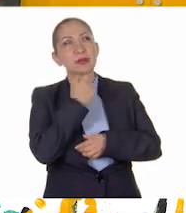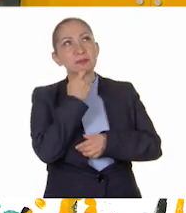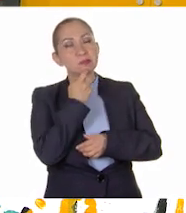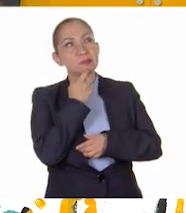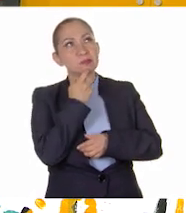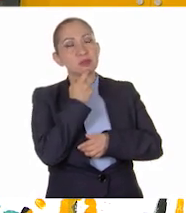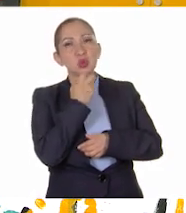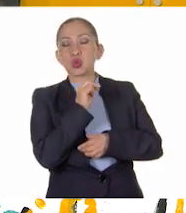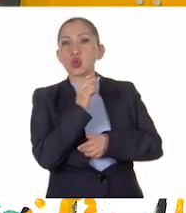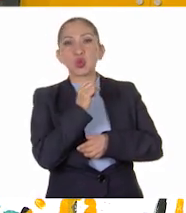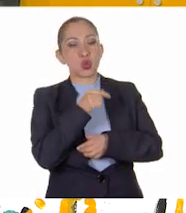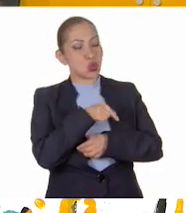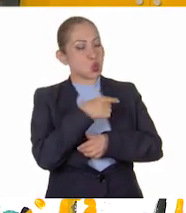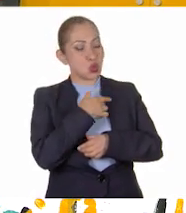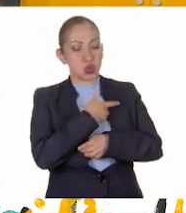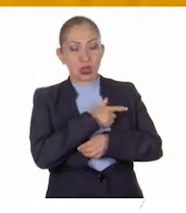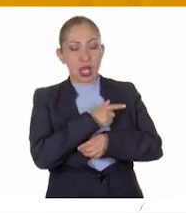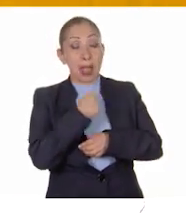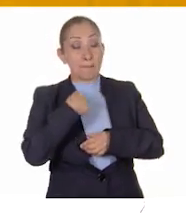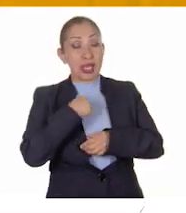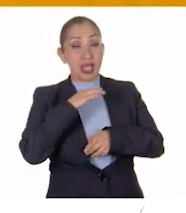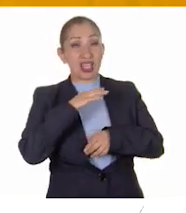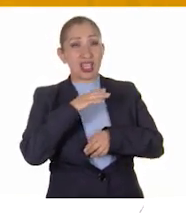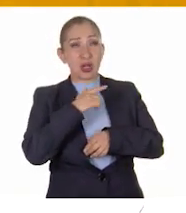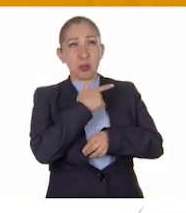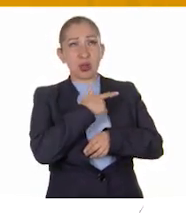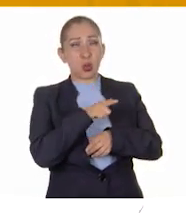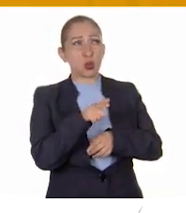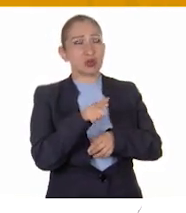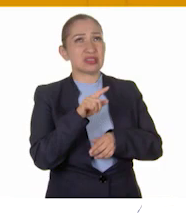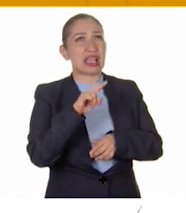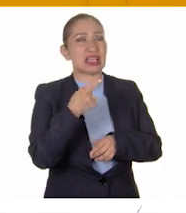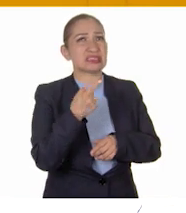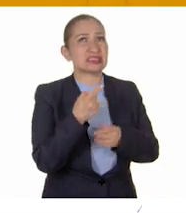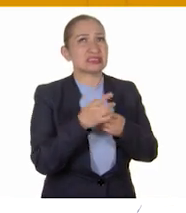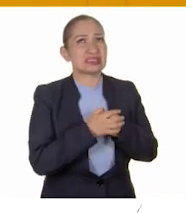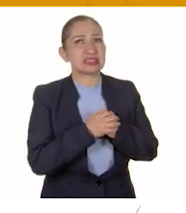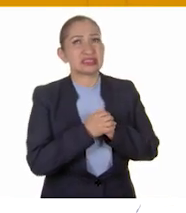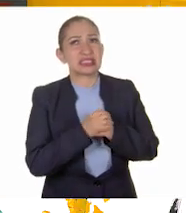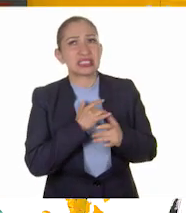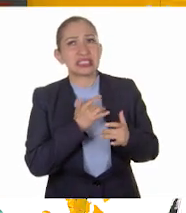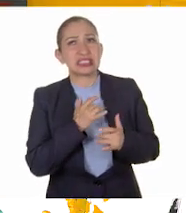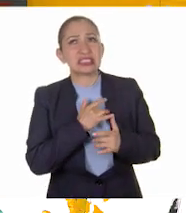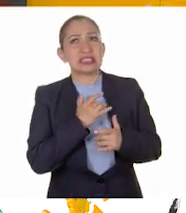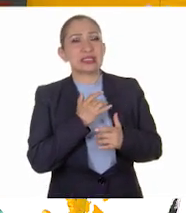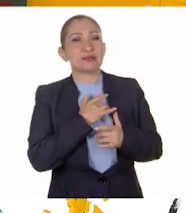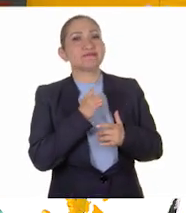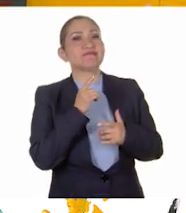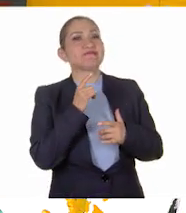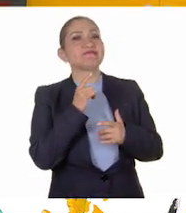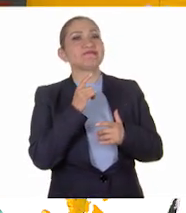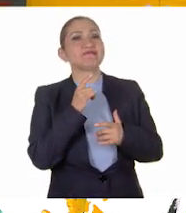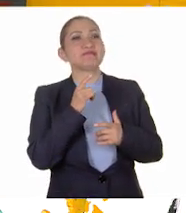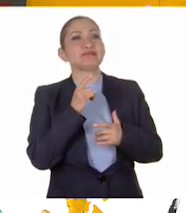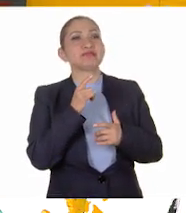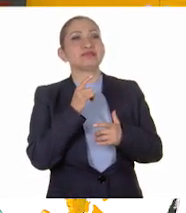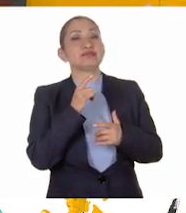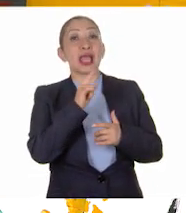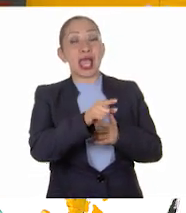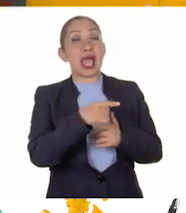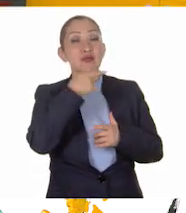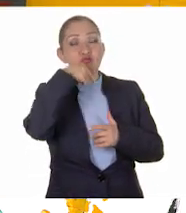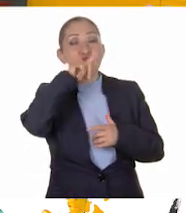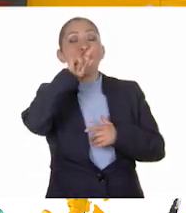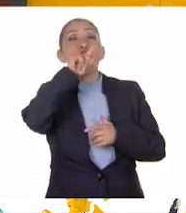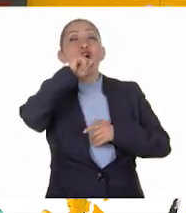No, eso no me causa desagrado. A mí lo que me causa desagrado es que el